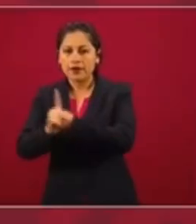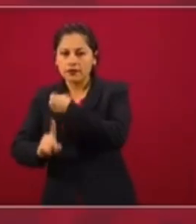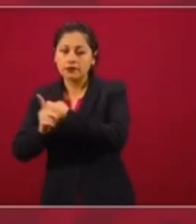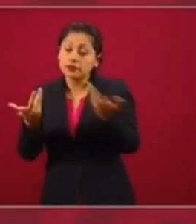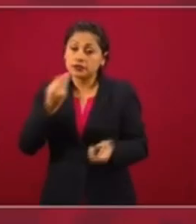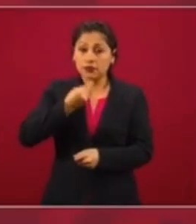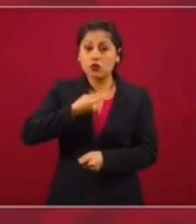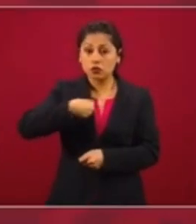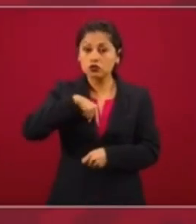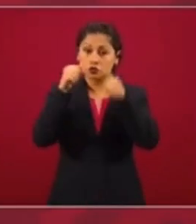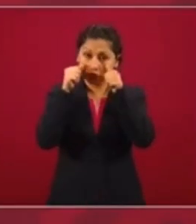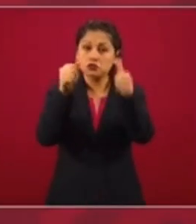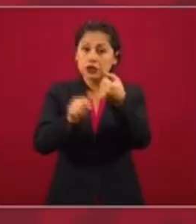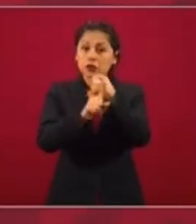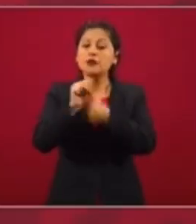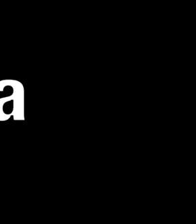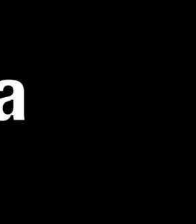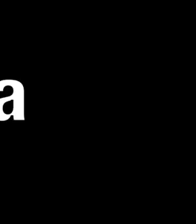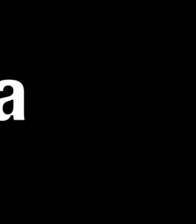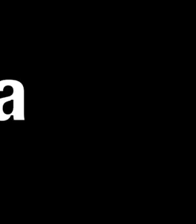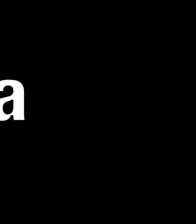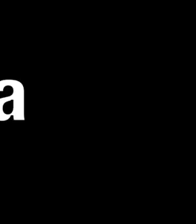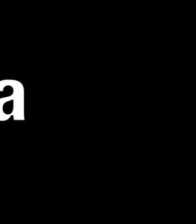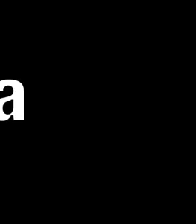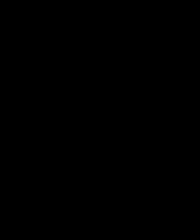corrigiéndole la plana.